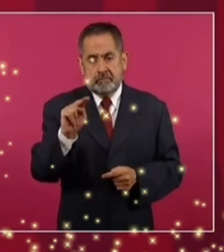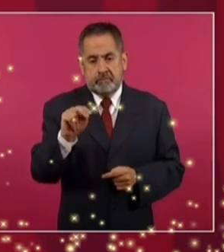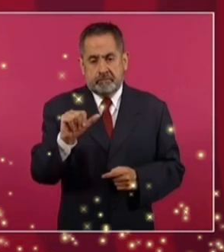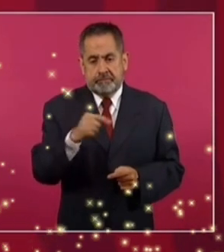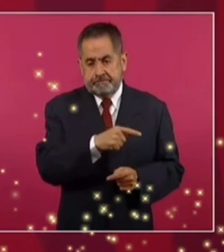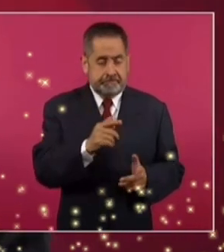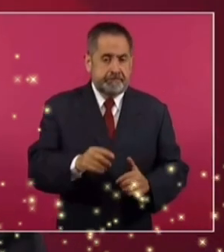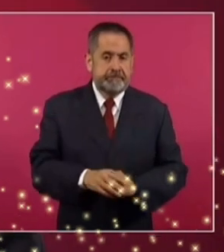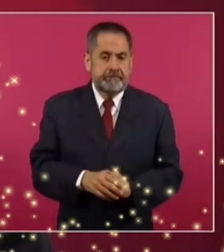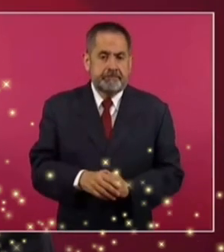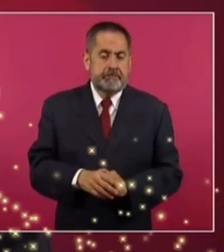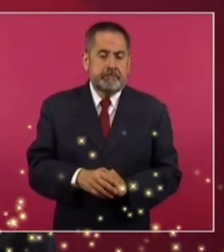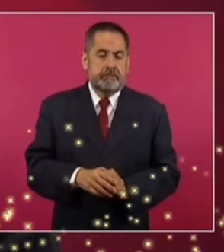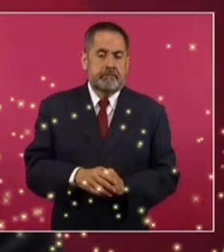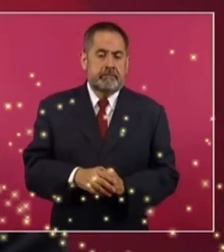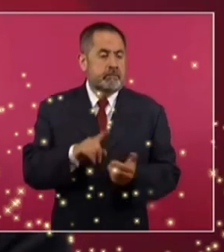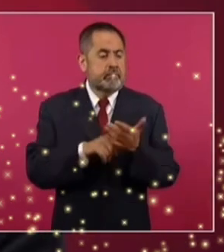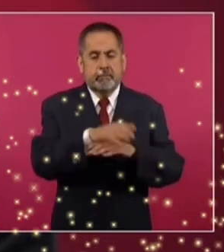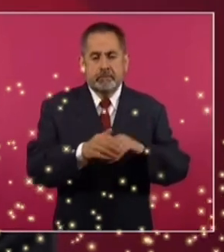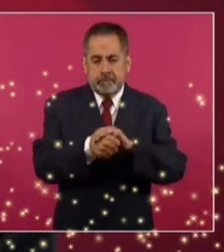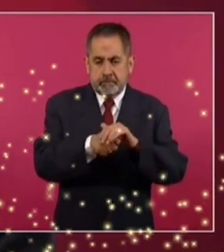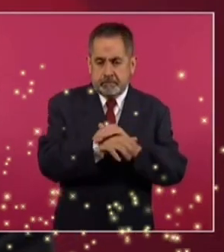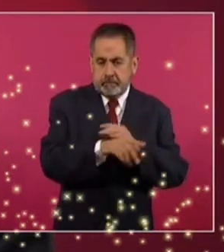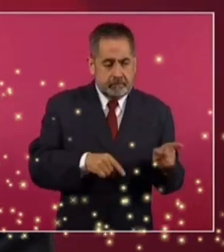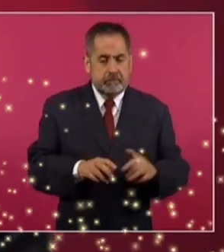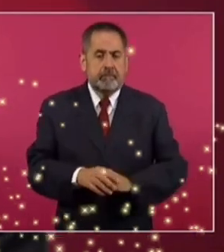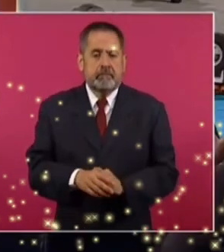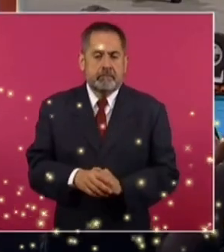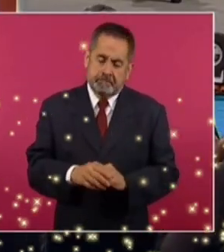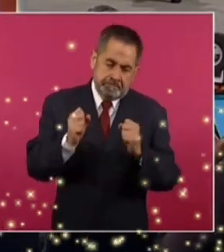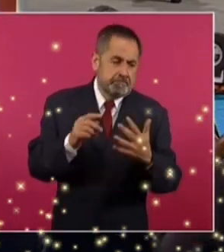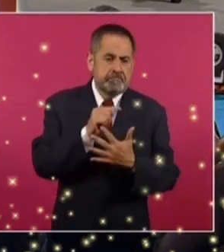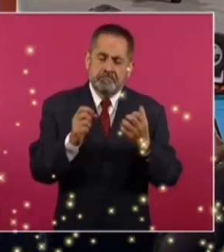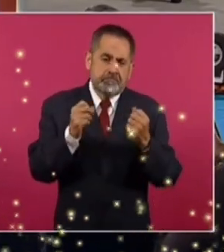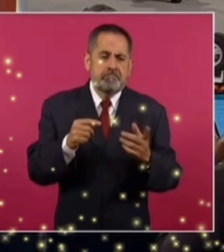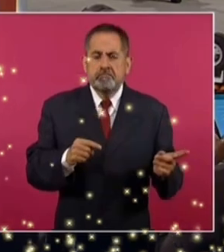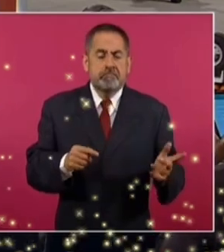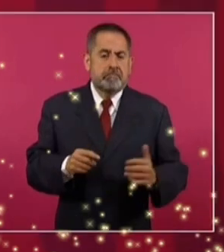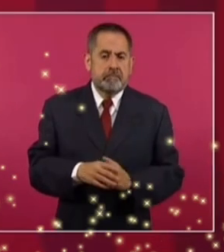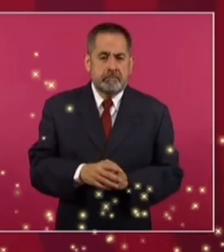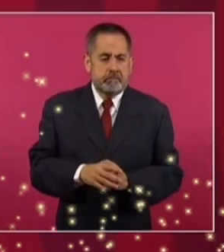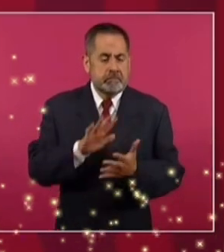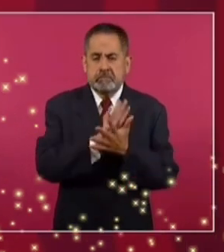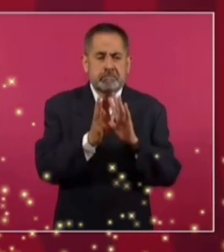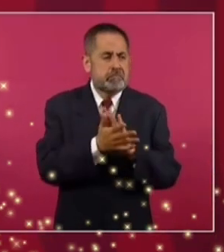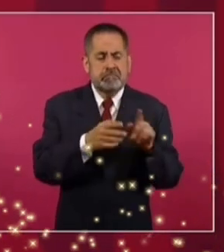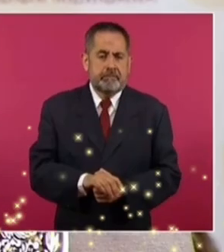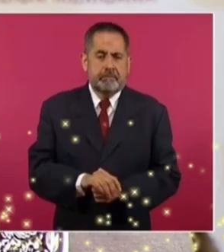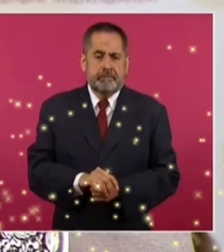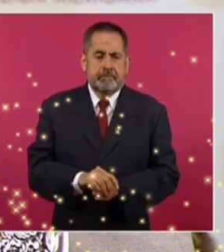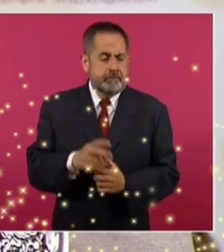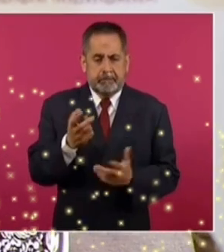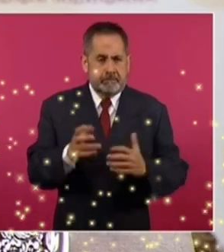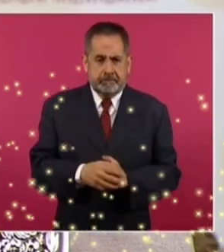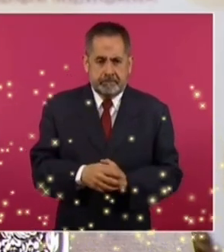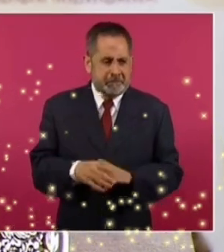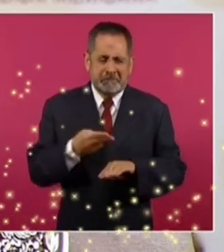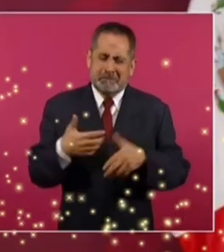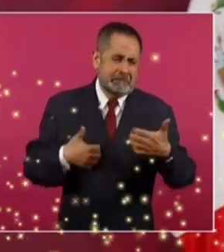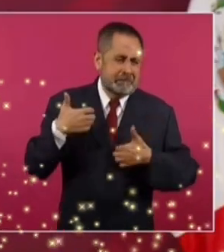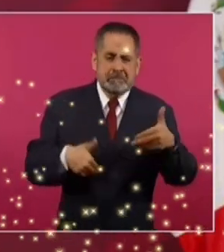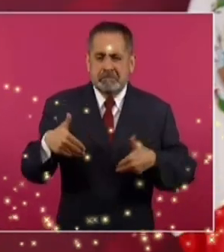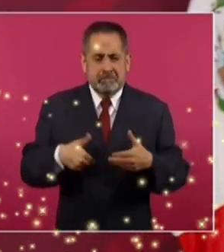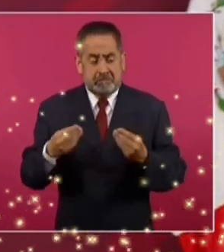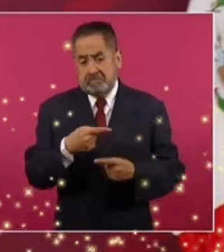en el caso de Yotzinapa, muchos fueron cómplices. Entonces están muy